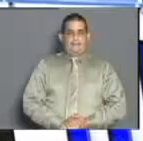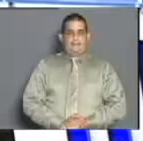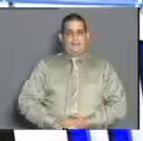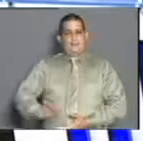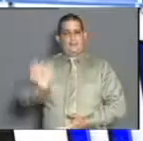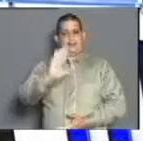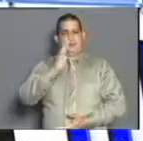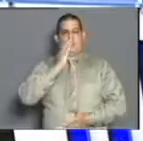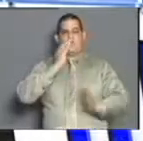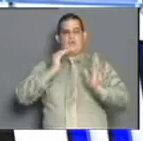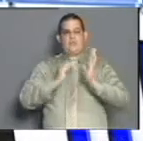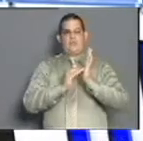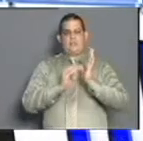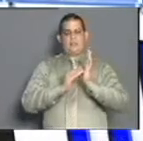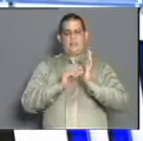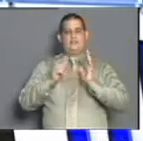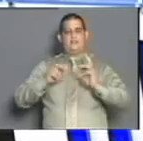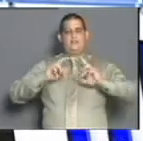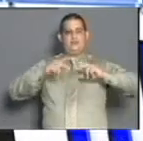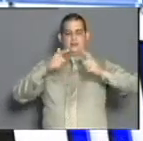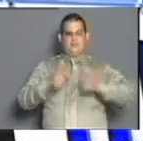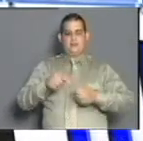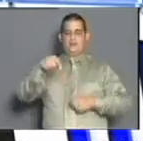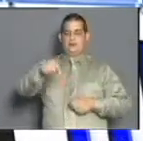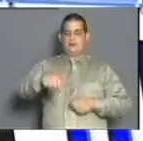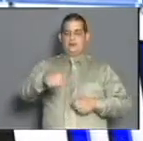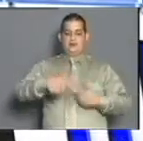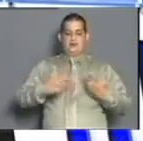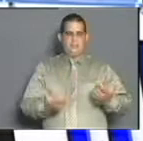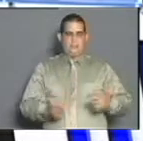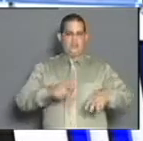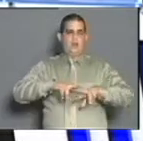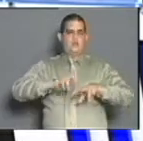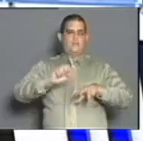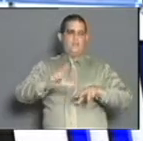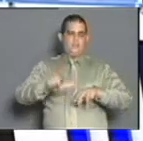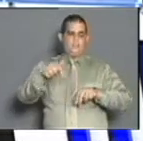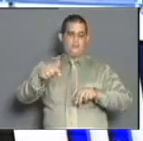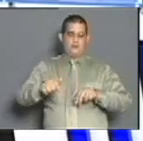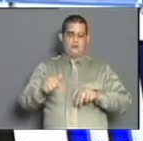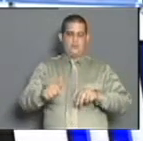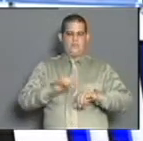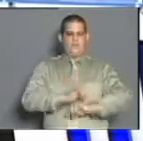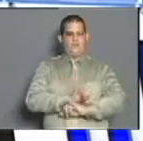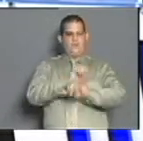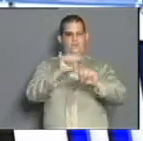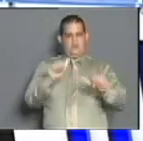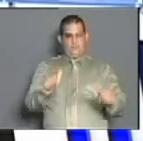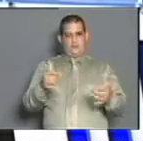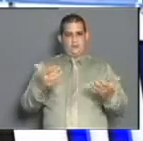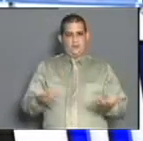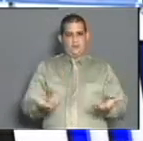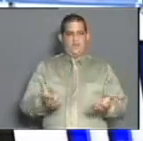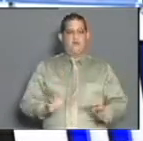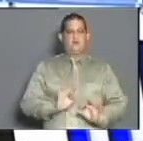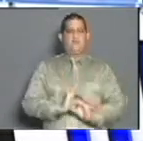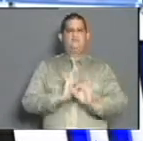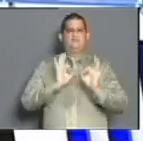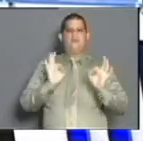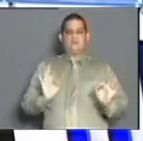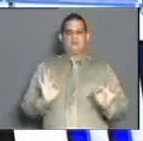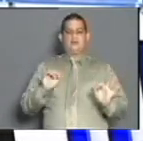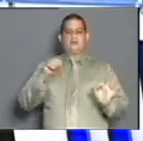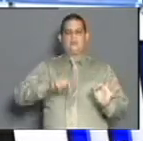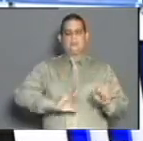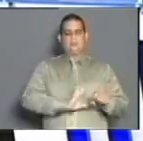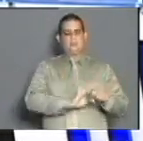Hola, tal? Muy buenas tardes. Pues qué placer nuevamente recibirlos a través de la señal de Telecristal con nuestra revista informativa especial dedicado a